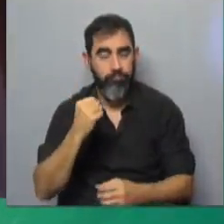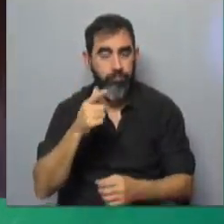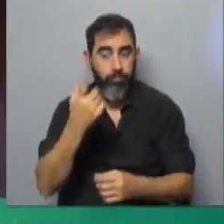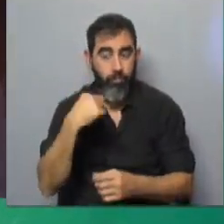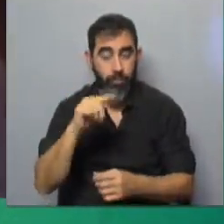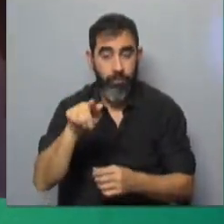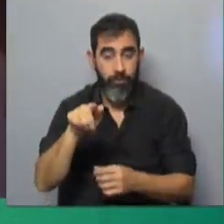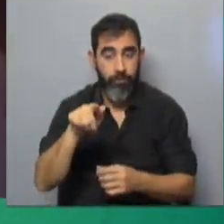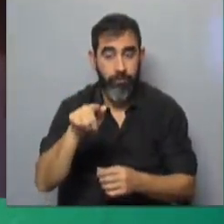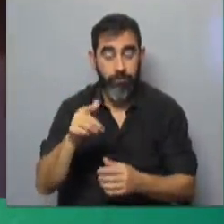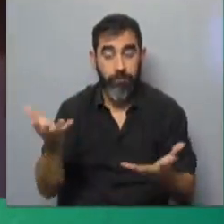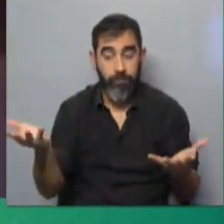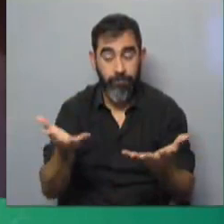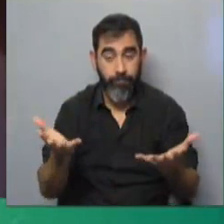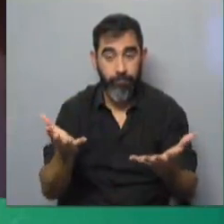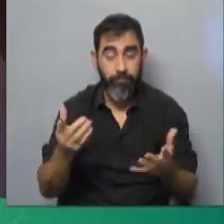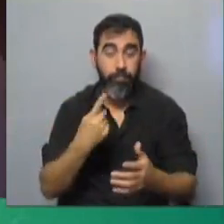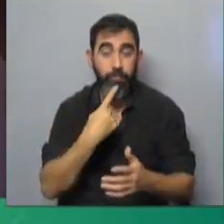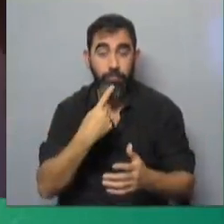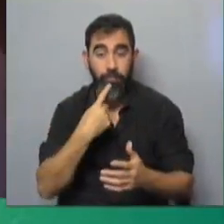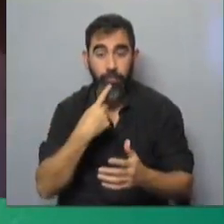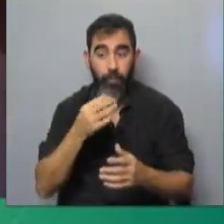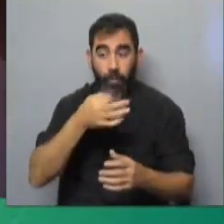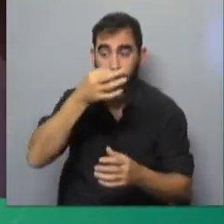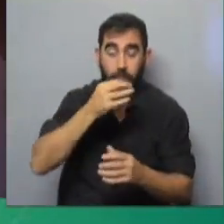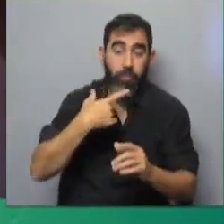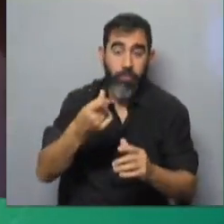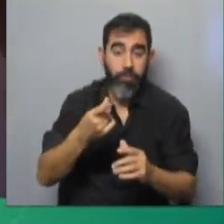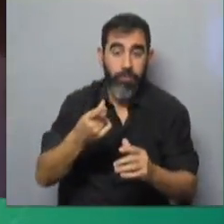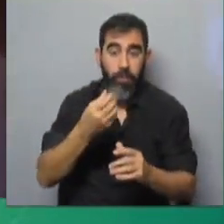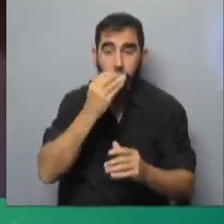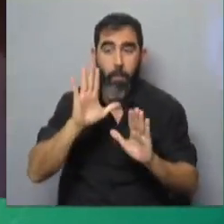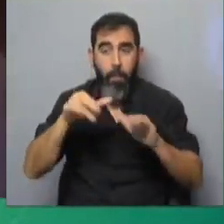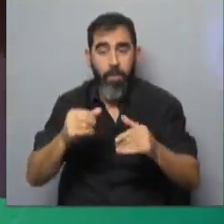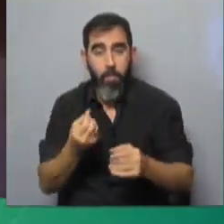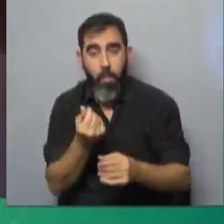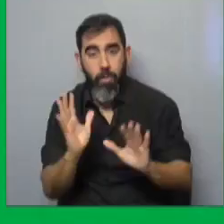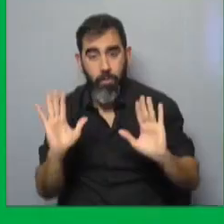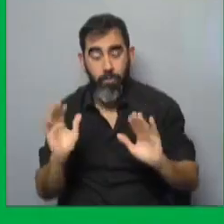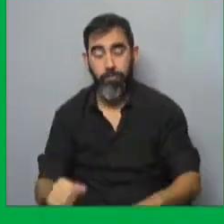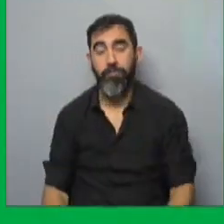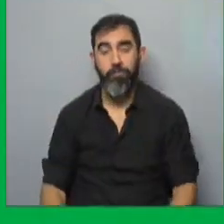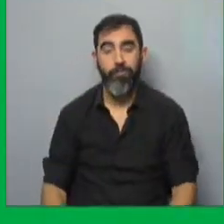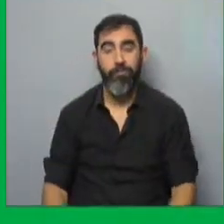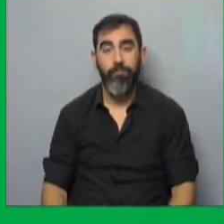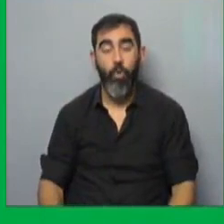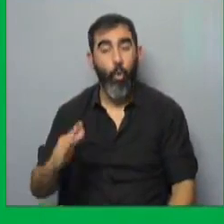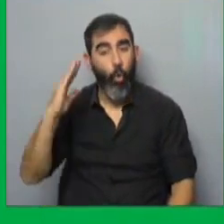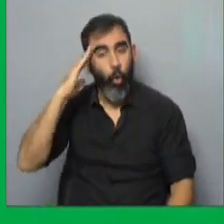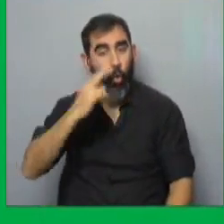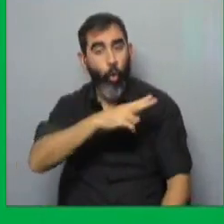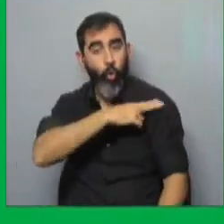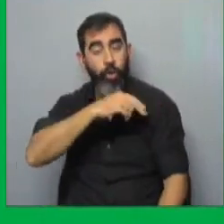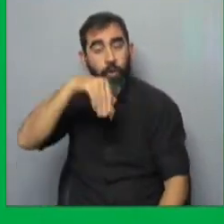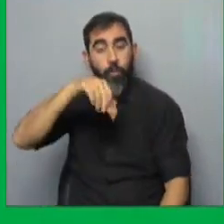hacer el político, porque por las declaraciones que subí tiene un mejor patrimonio. El coronel Roque